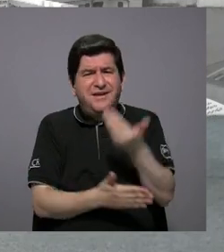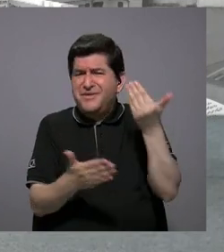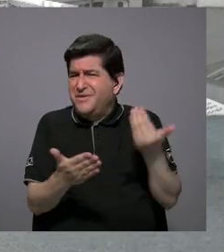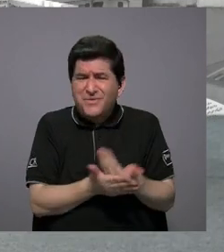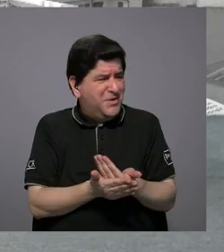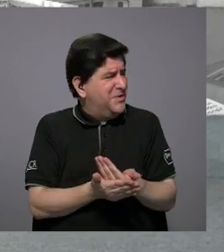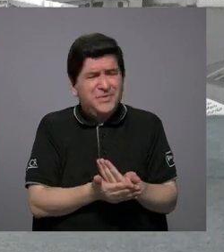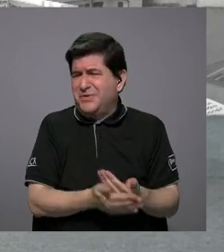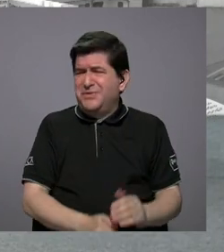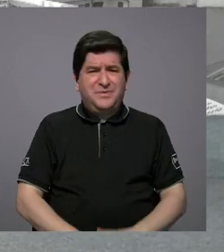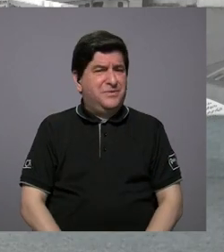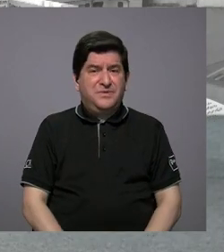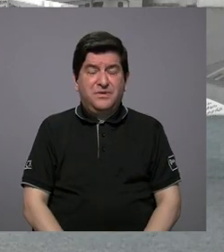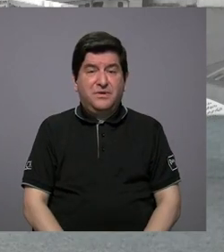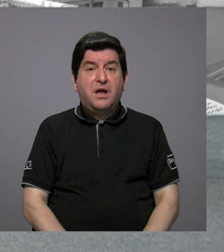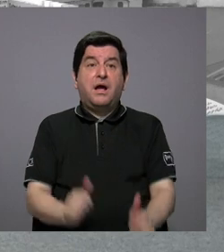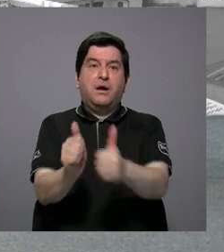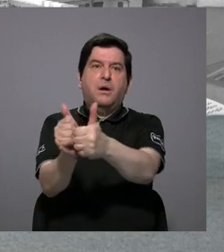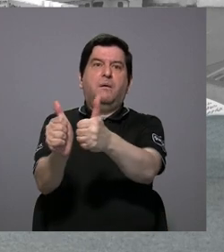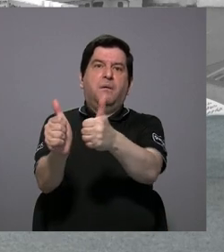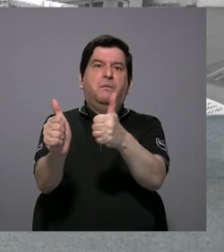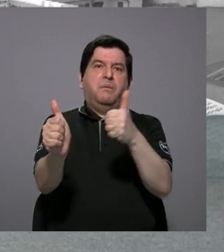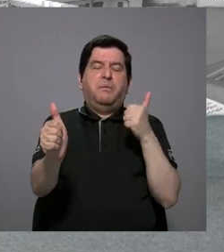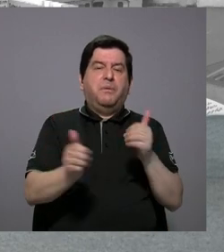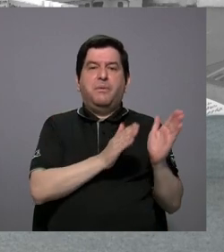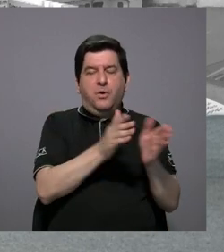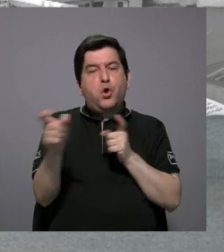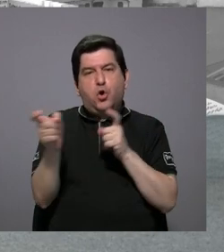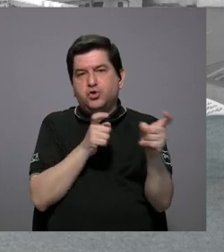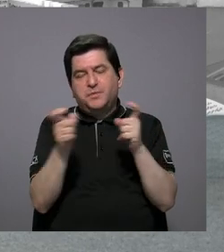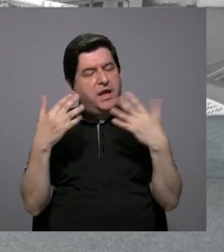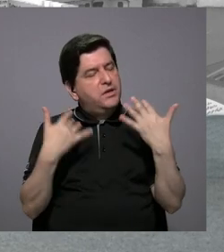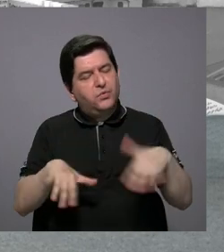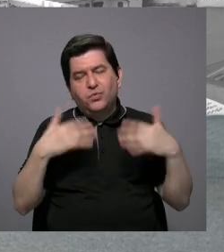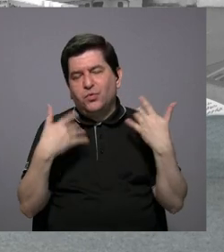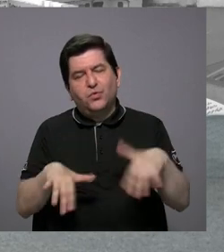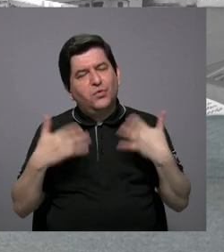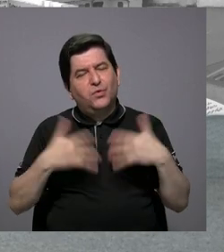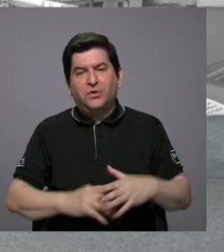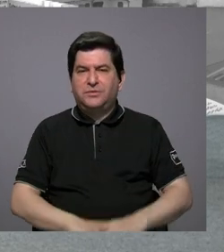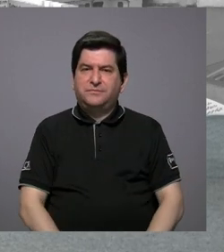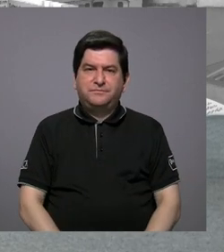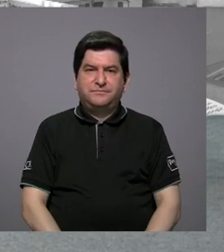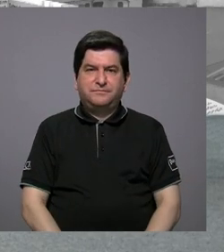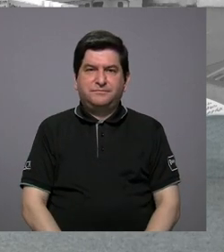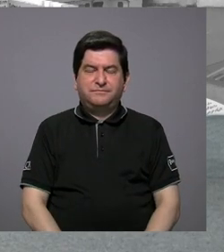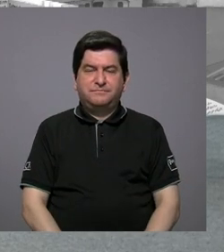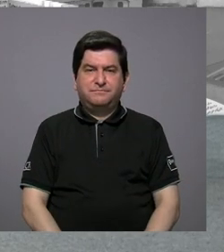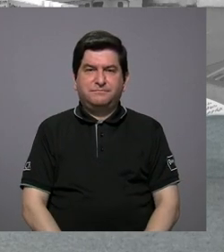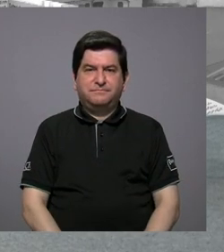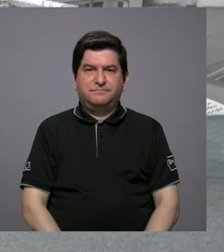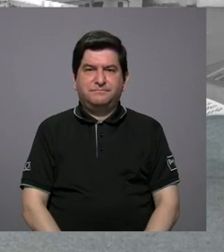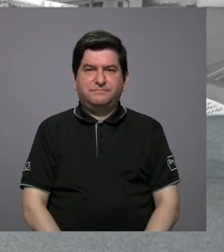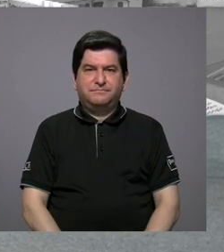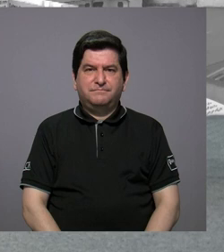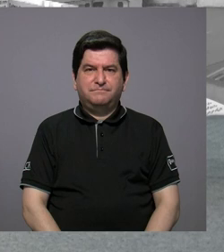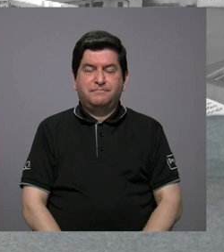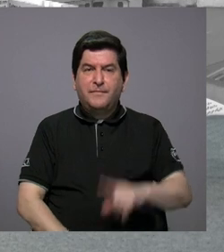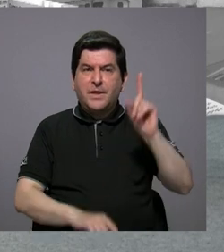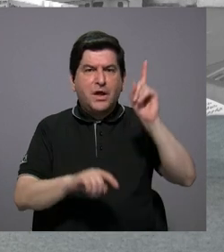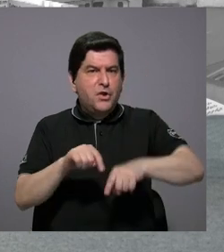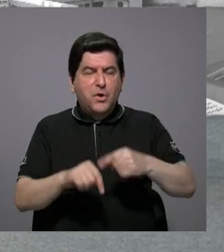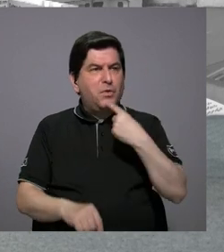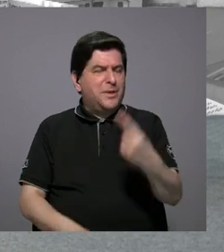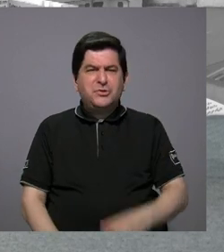y que atrasaban los planes reguladores una barbaridad. Entonces, estamos como, no podemos